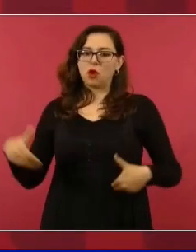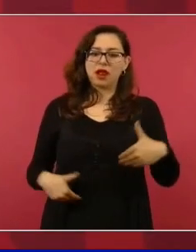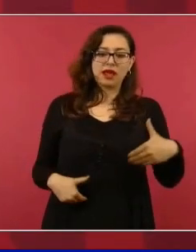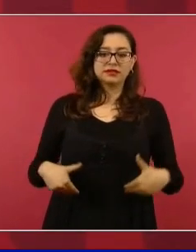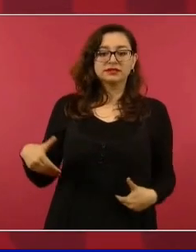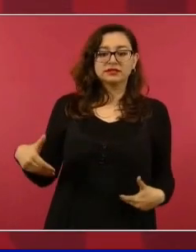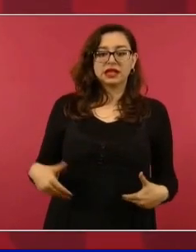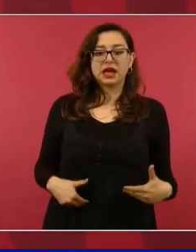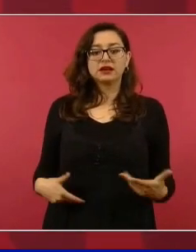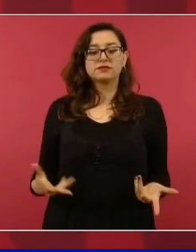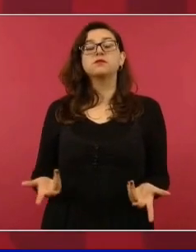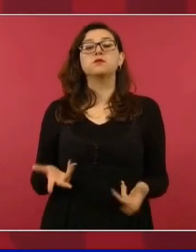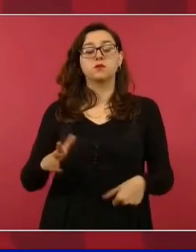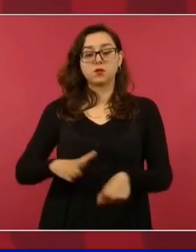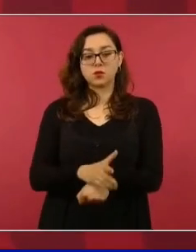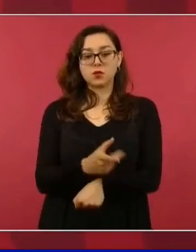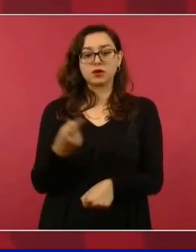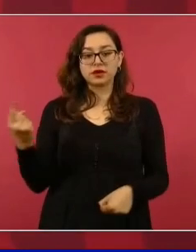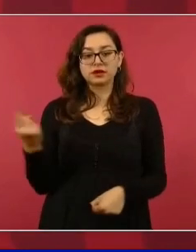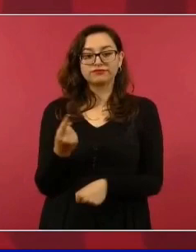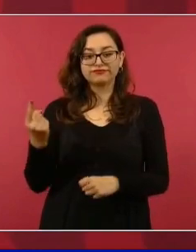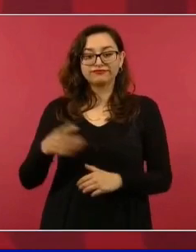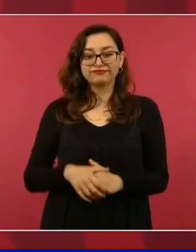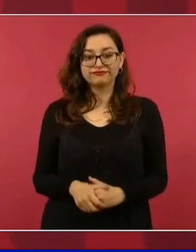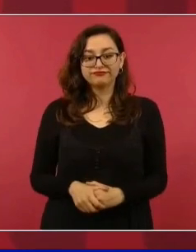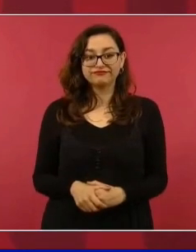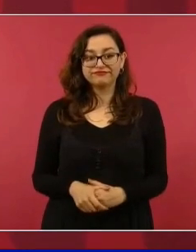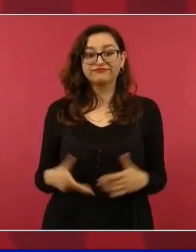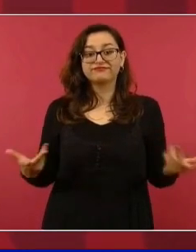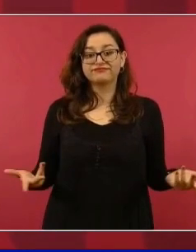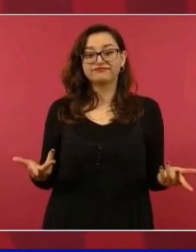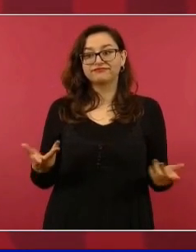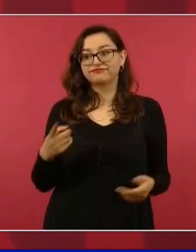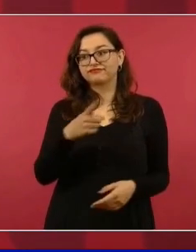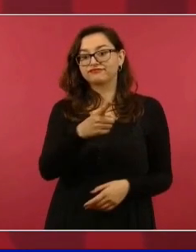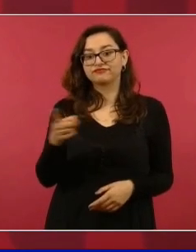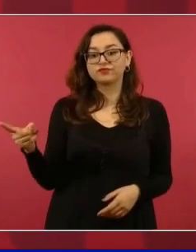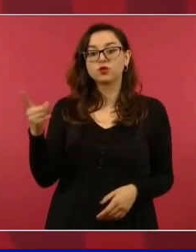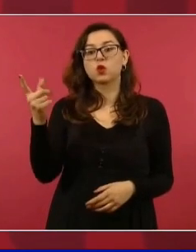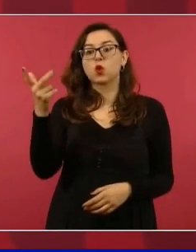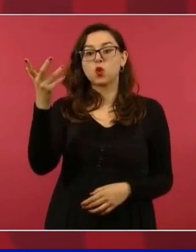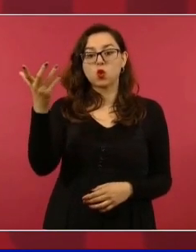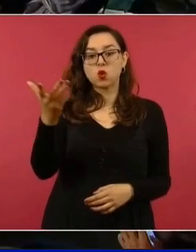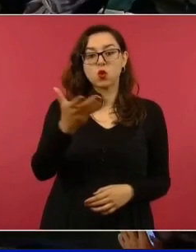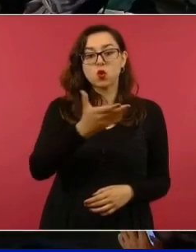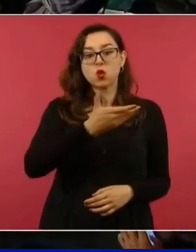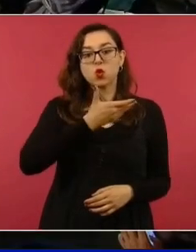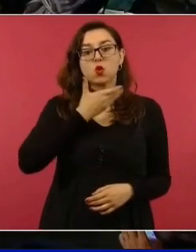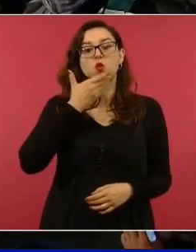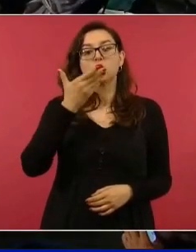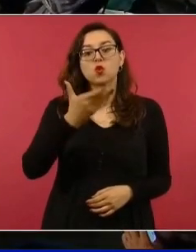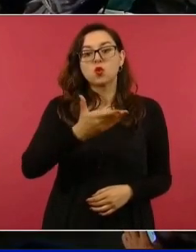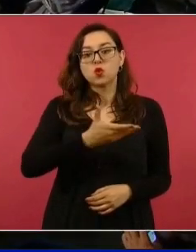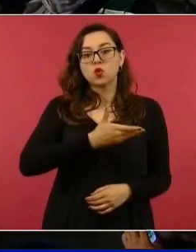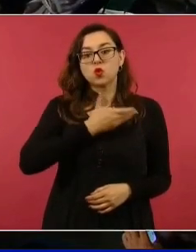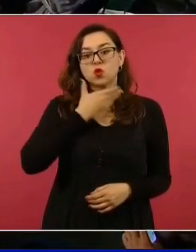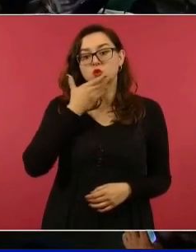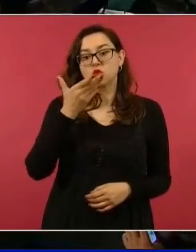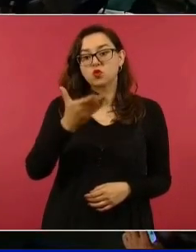eran los principales proveedores